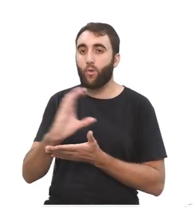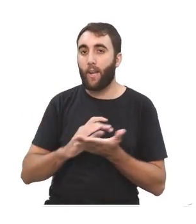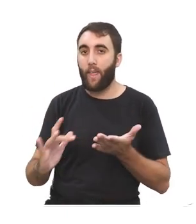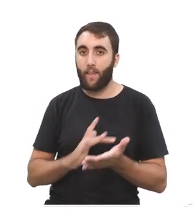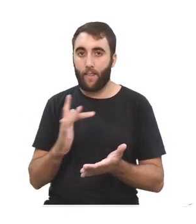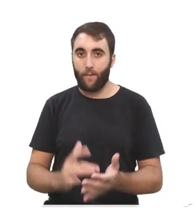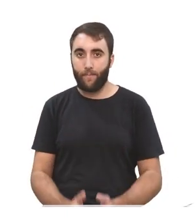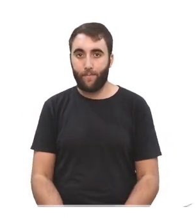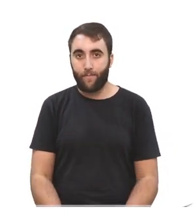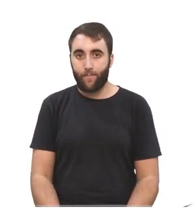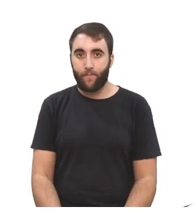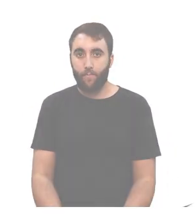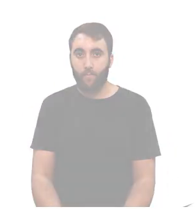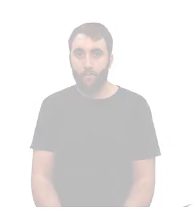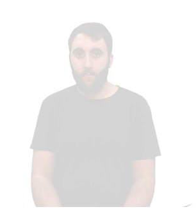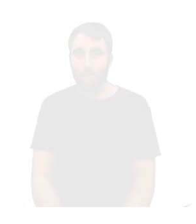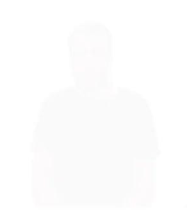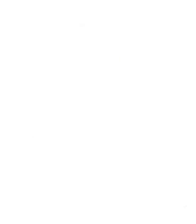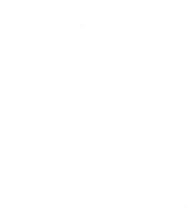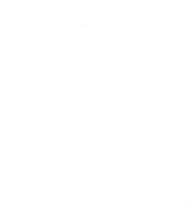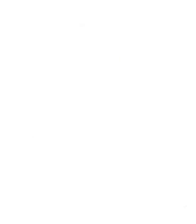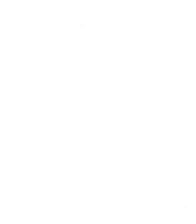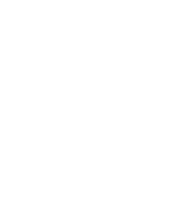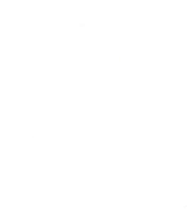Digital presenta cliente cliente en silencio nuevo cliente silencio que estén silencio